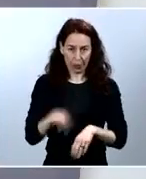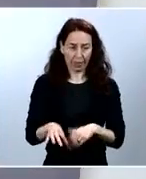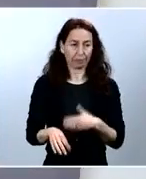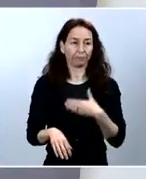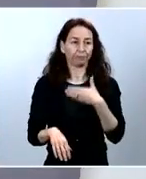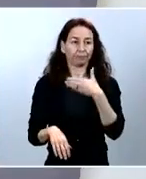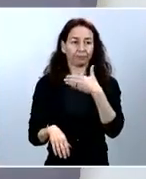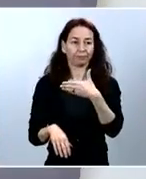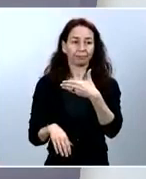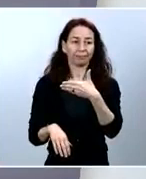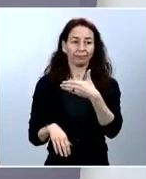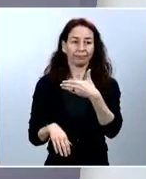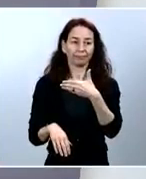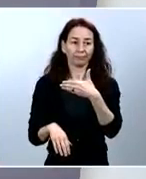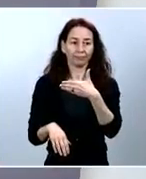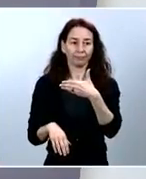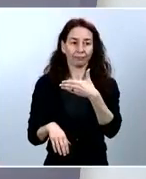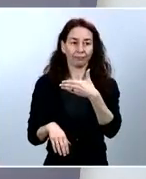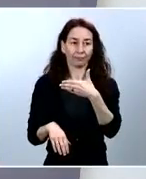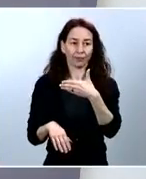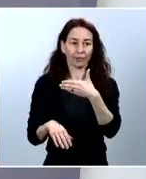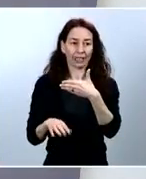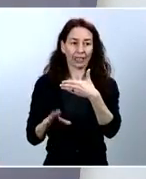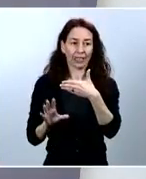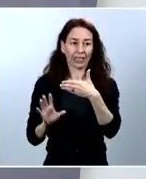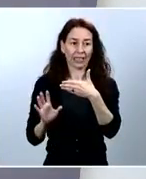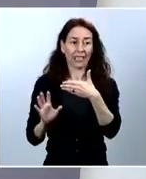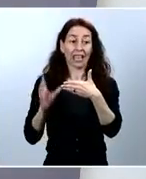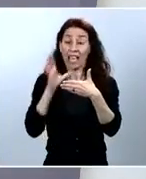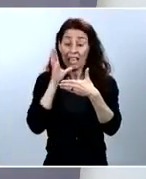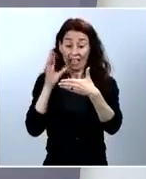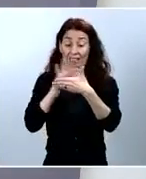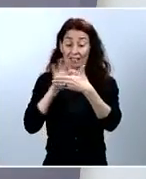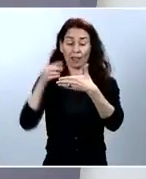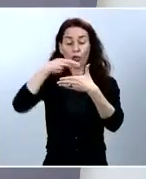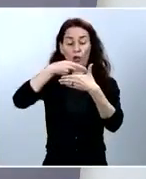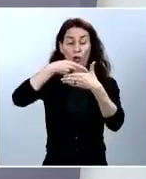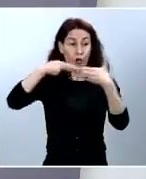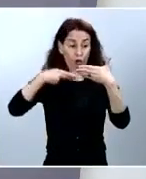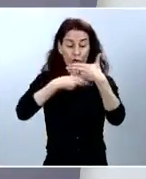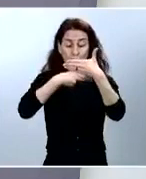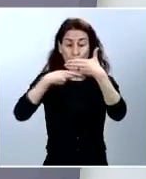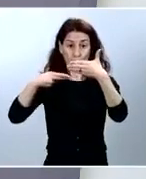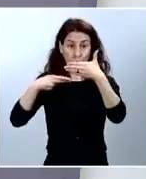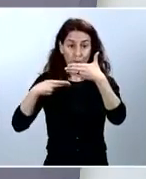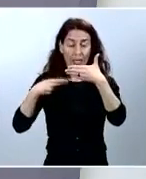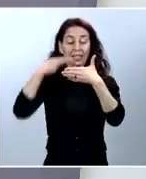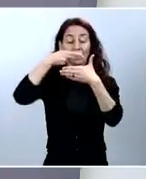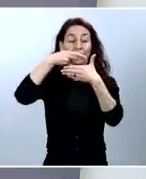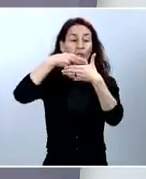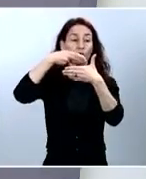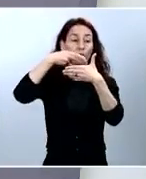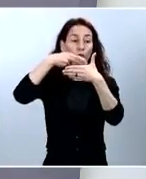Después, tienen dos, tienen arriba y abajo las mascarillas. Arriba, lo que es arriba tiene un